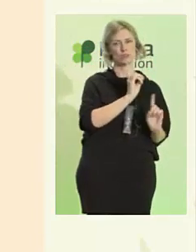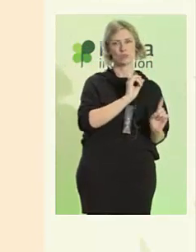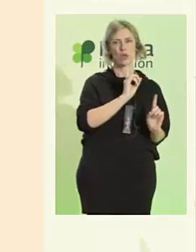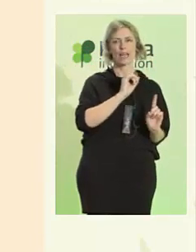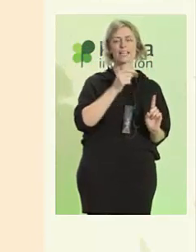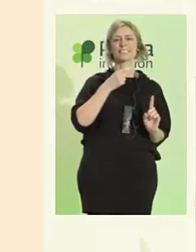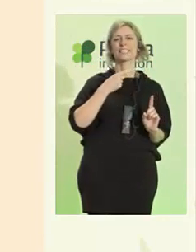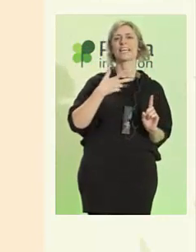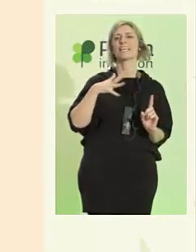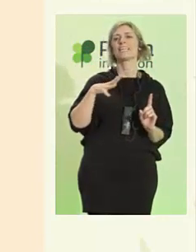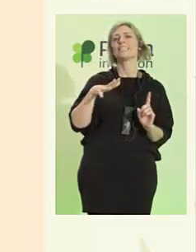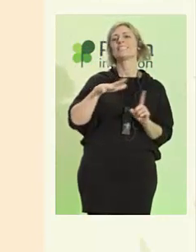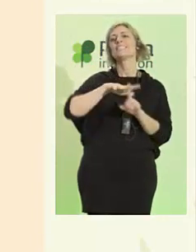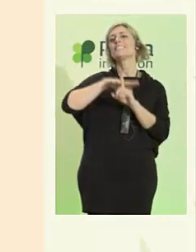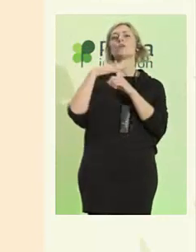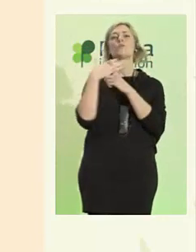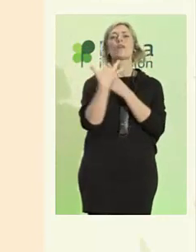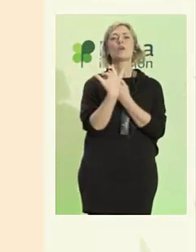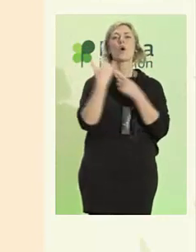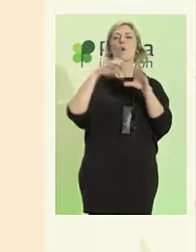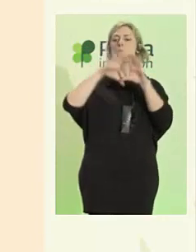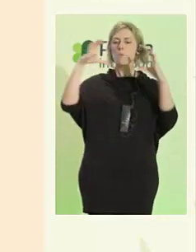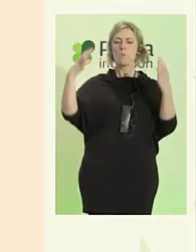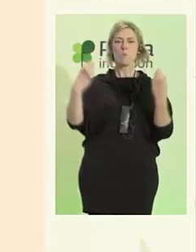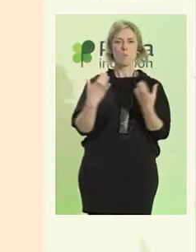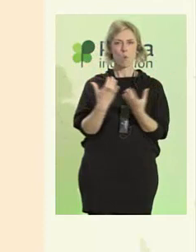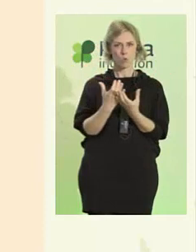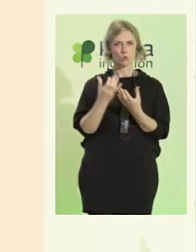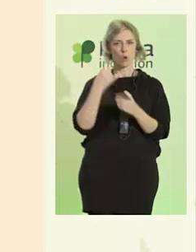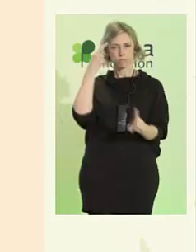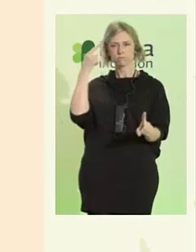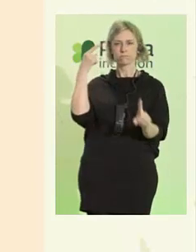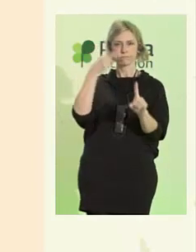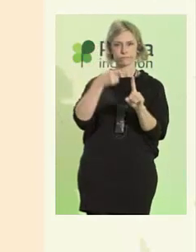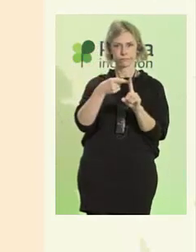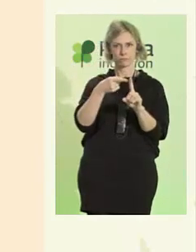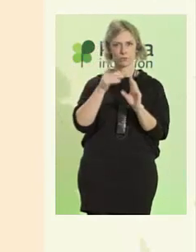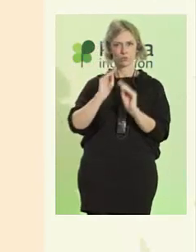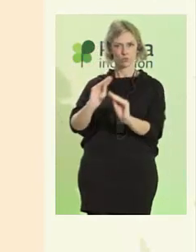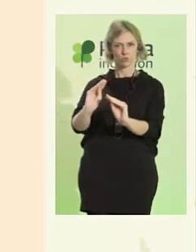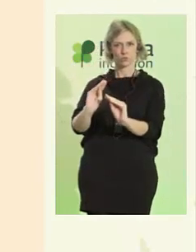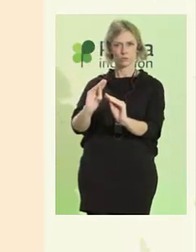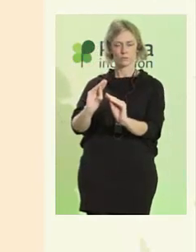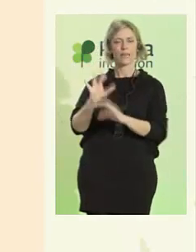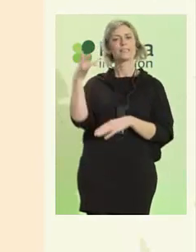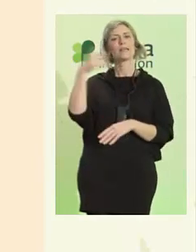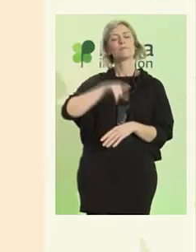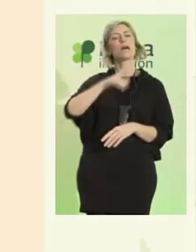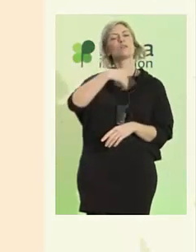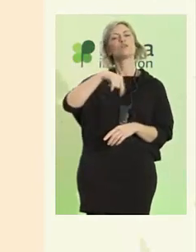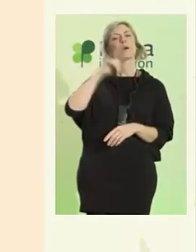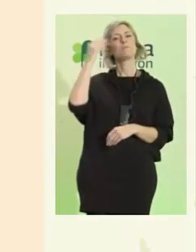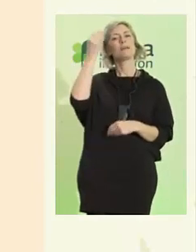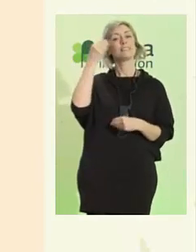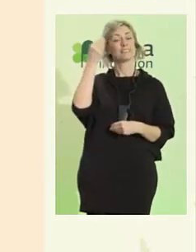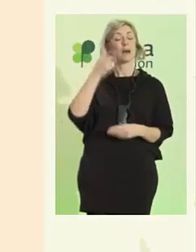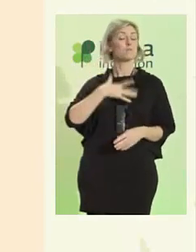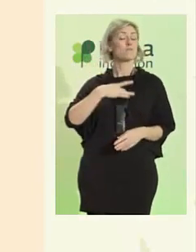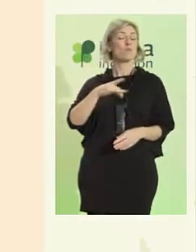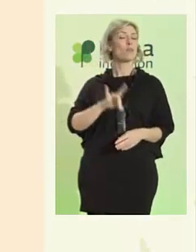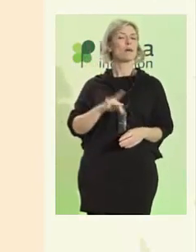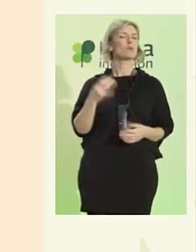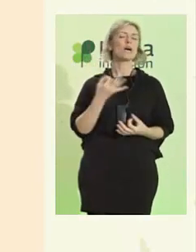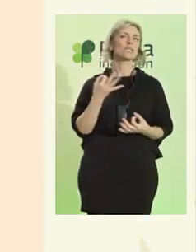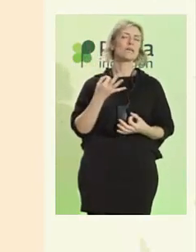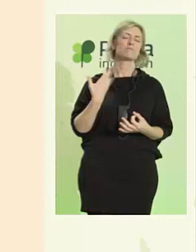que la humanidad se está enfrentando en el mundo. También podríamos pensar en